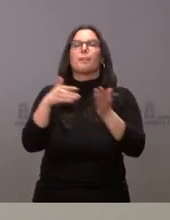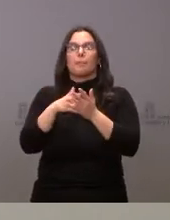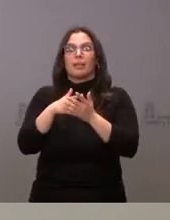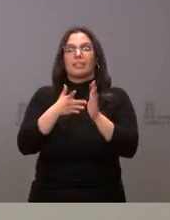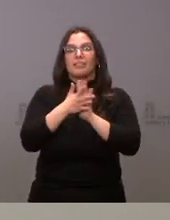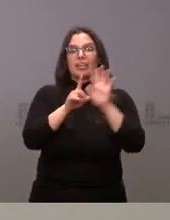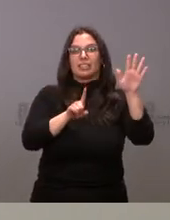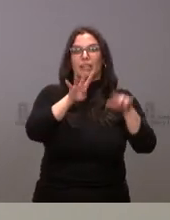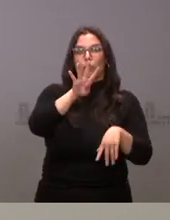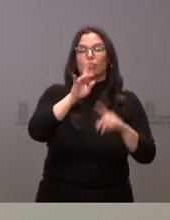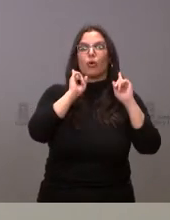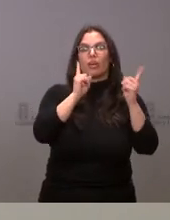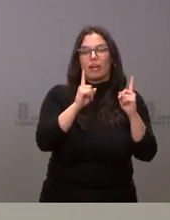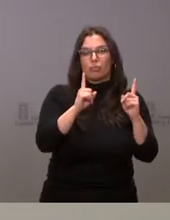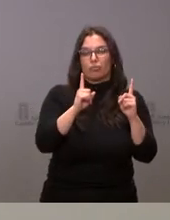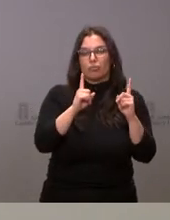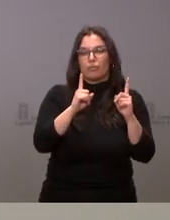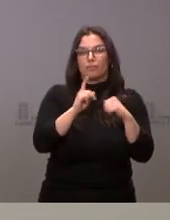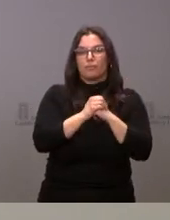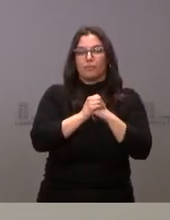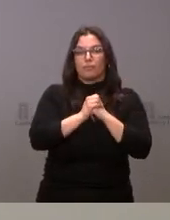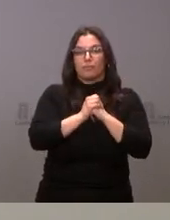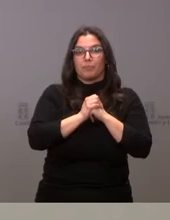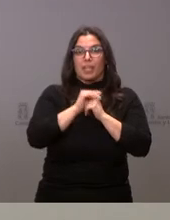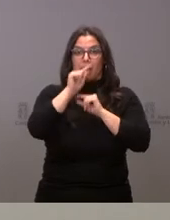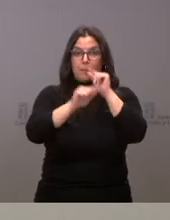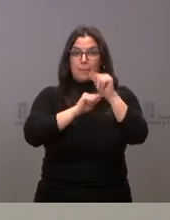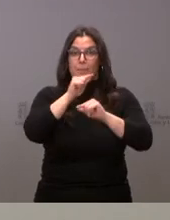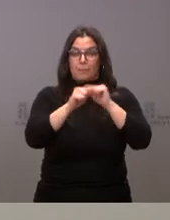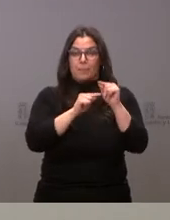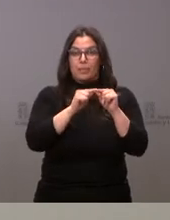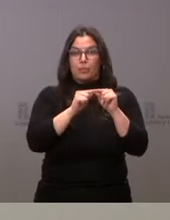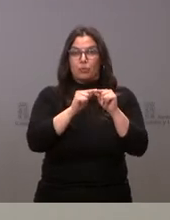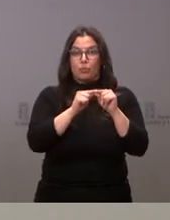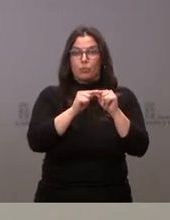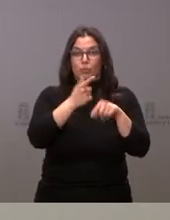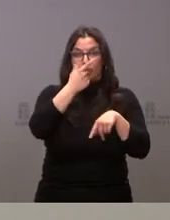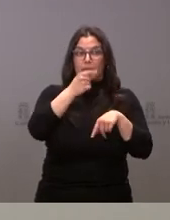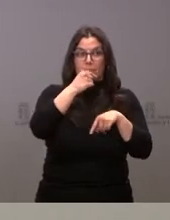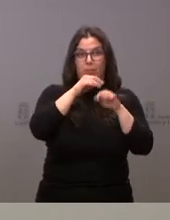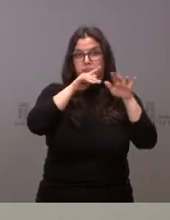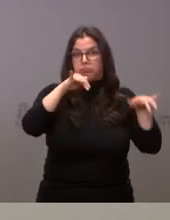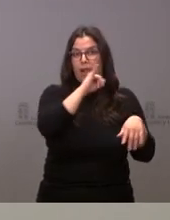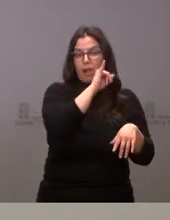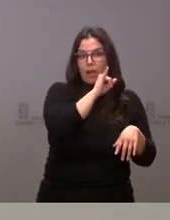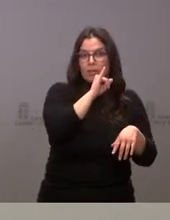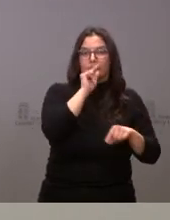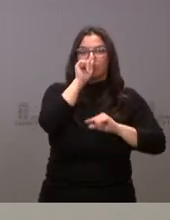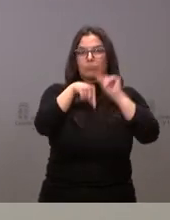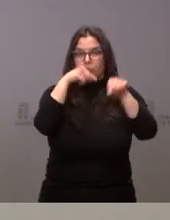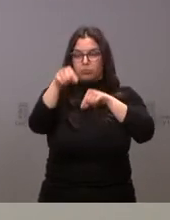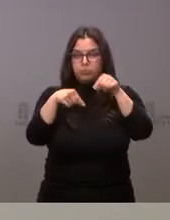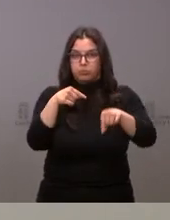64 casos el virus es circulante me refiero al virus de la gripe y con capacidad de transmisión